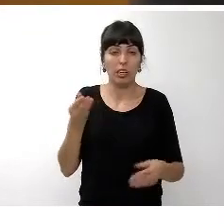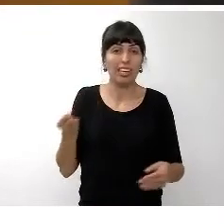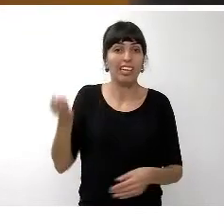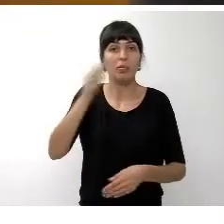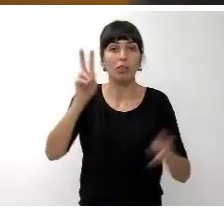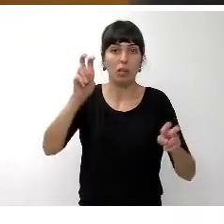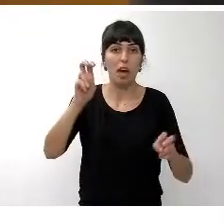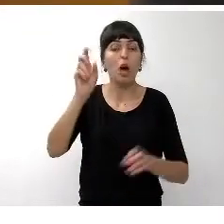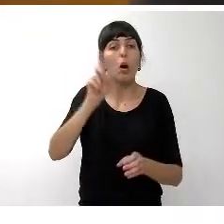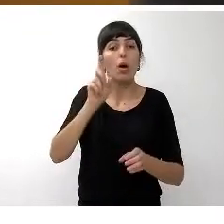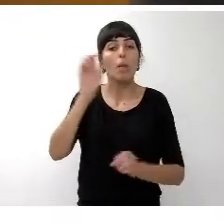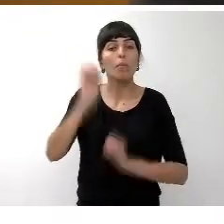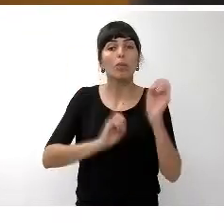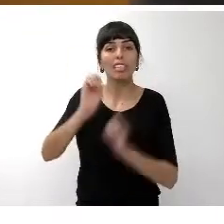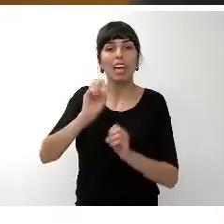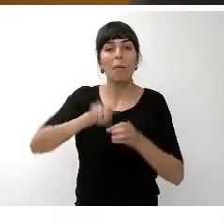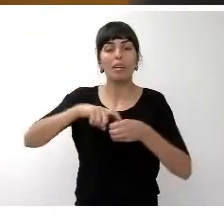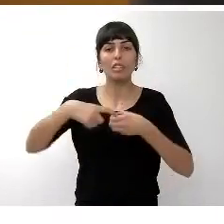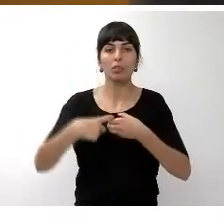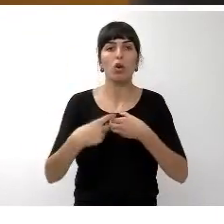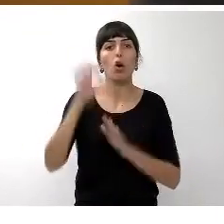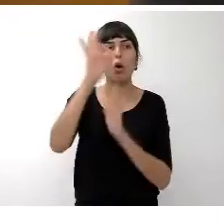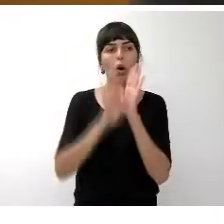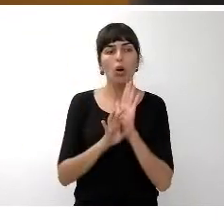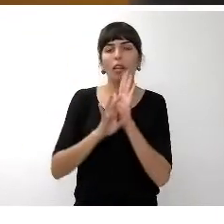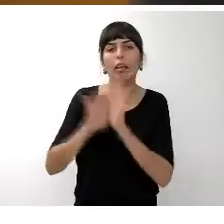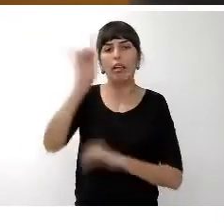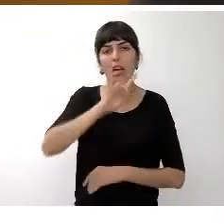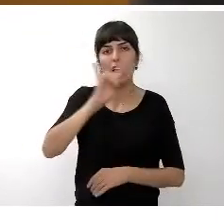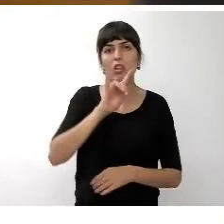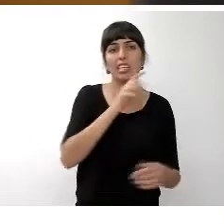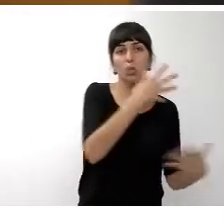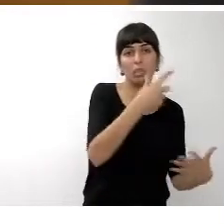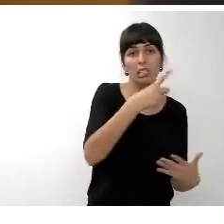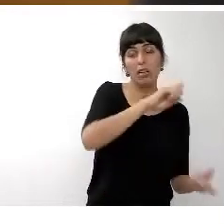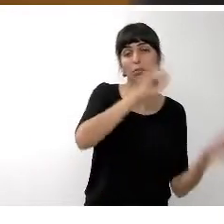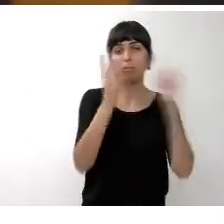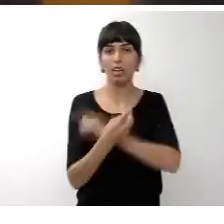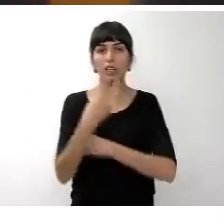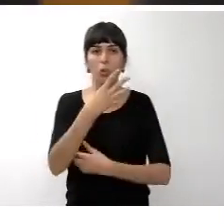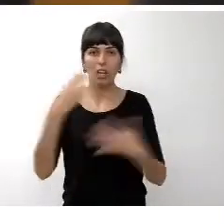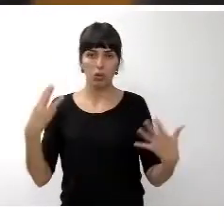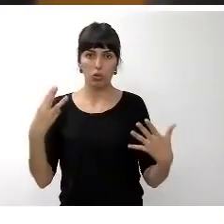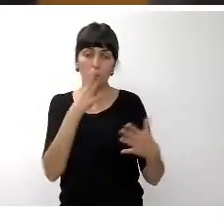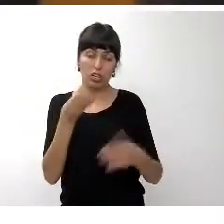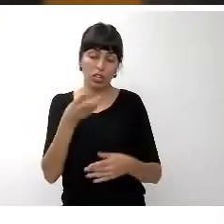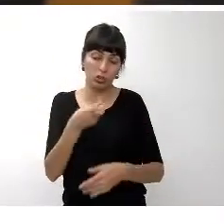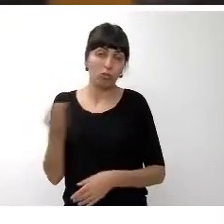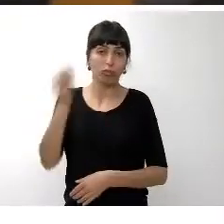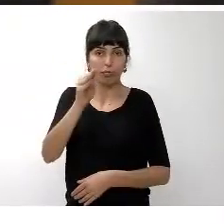porcentaje de participación en el bloque de financiación canario al pasar del 56 al 58 con este ajuste de estos 3 millones